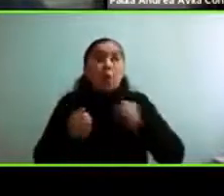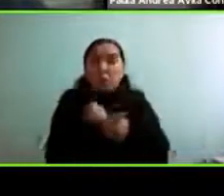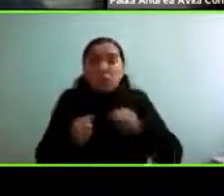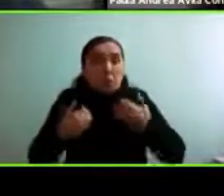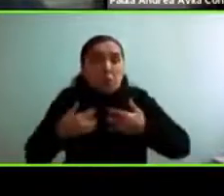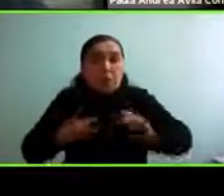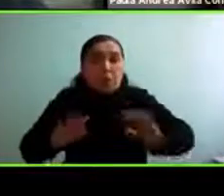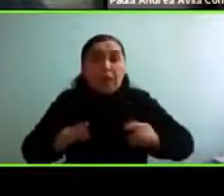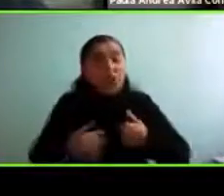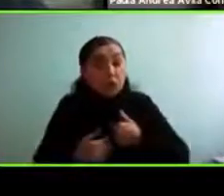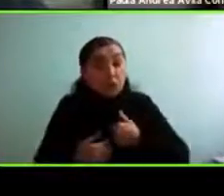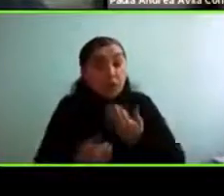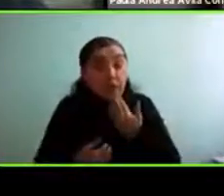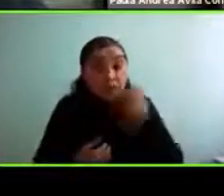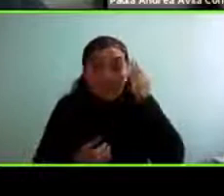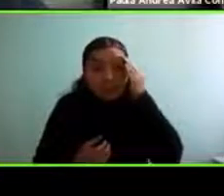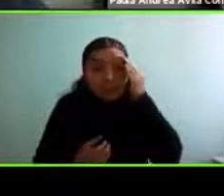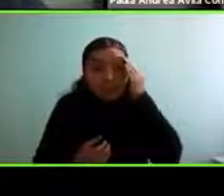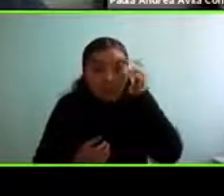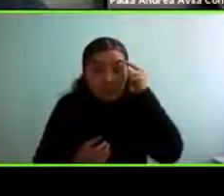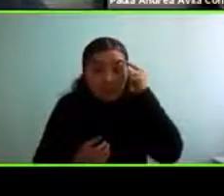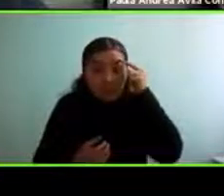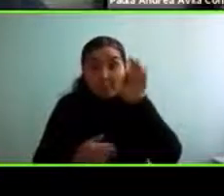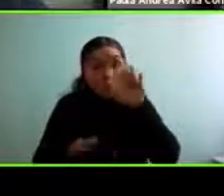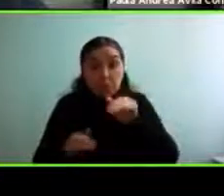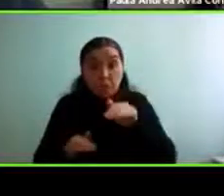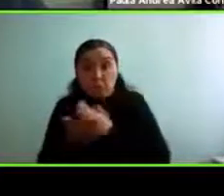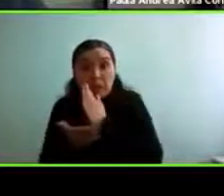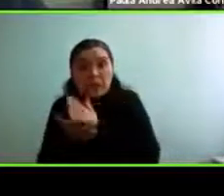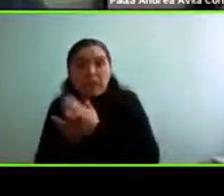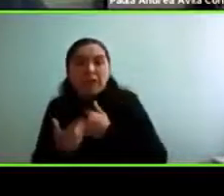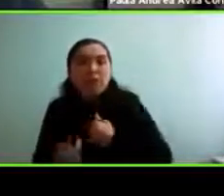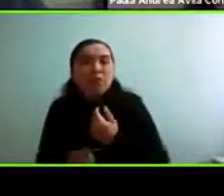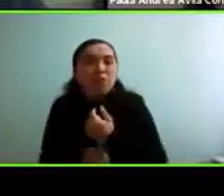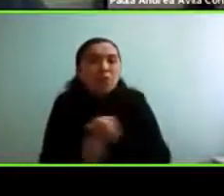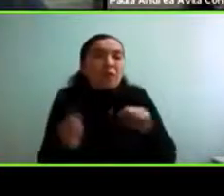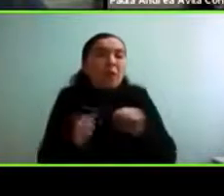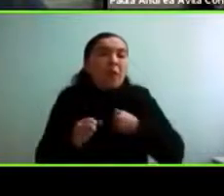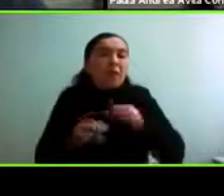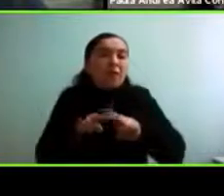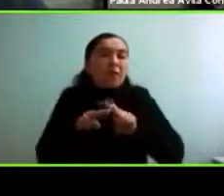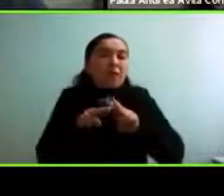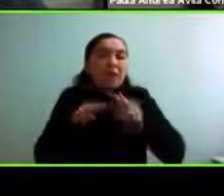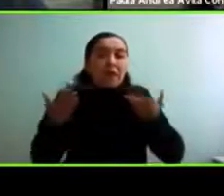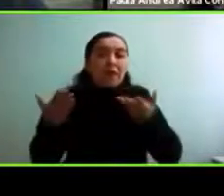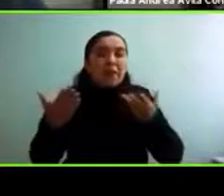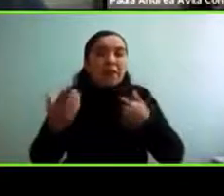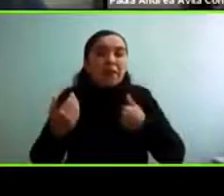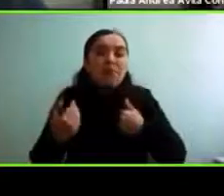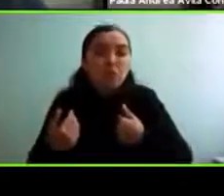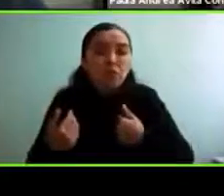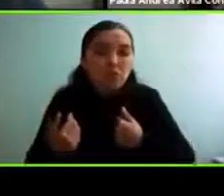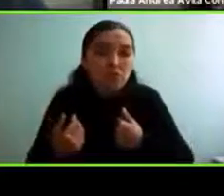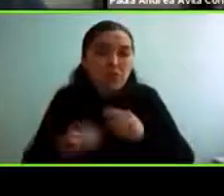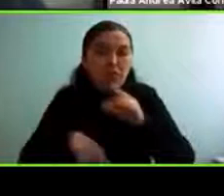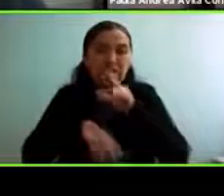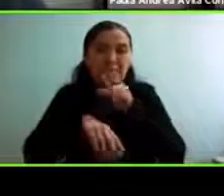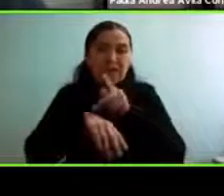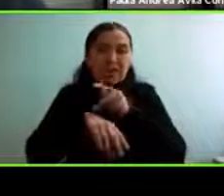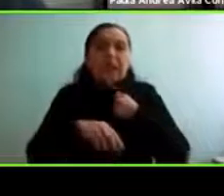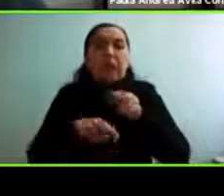concepto cuando yo entré a esas clases de gilatría, de que yo no podía hacer nada desde mi expertise que era la kinesiología, entonces